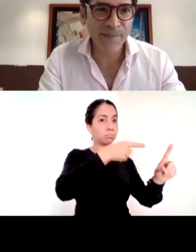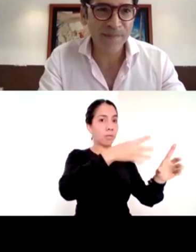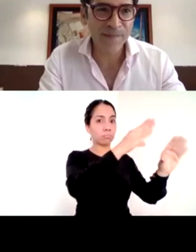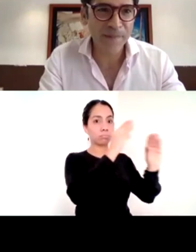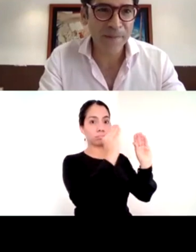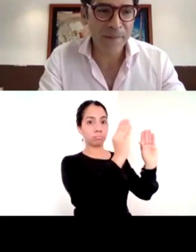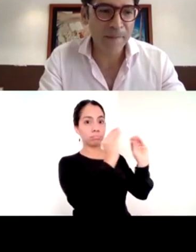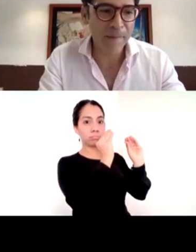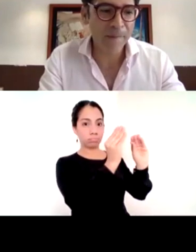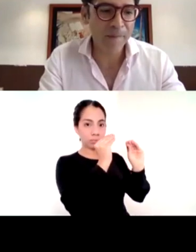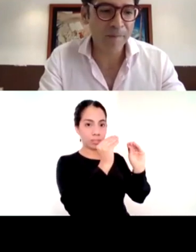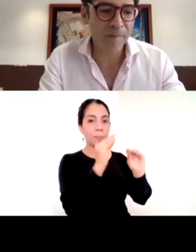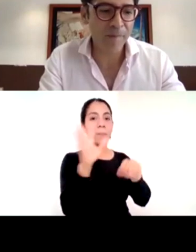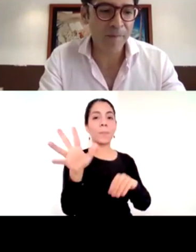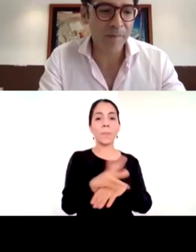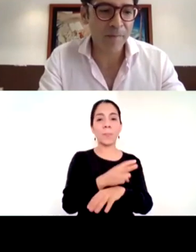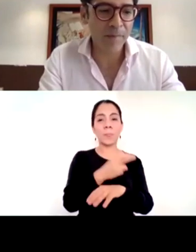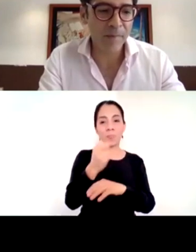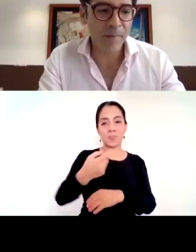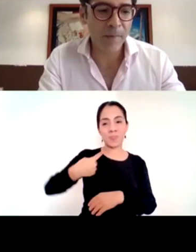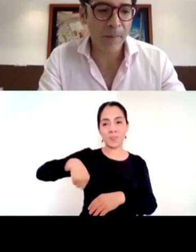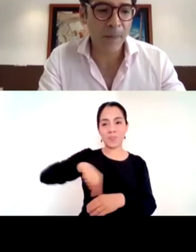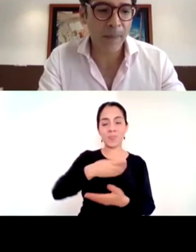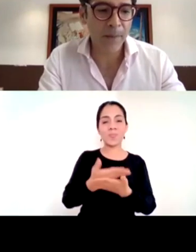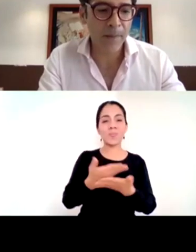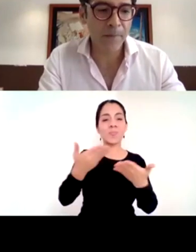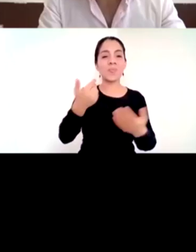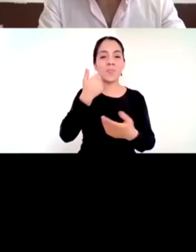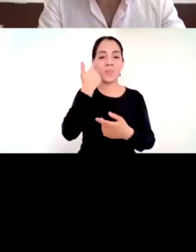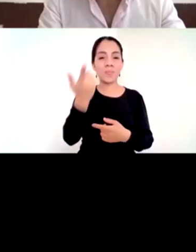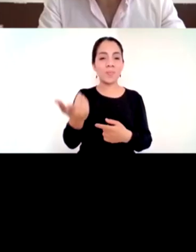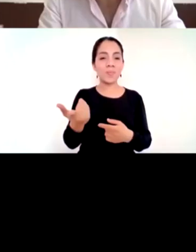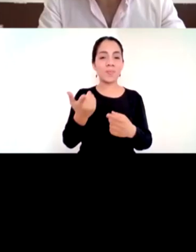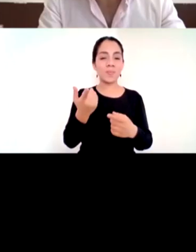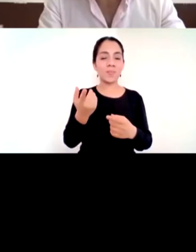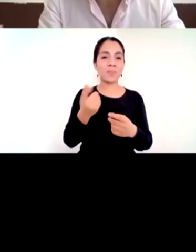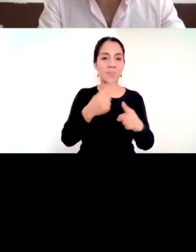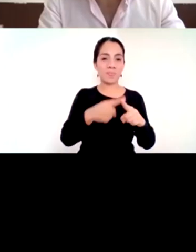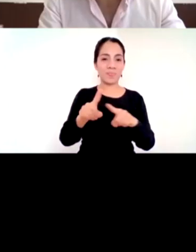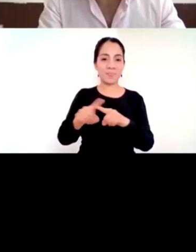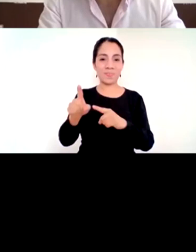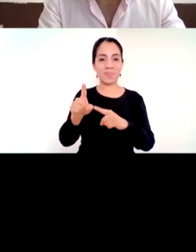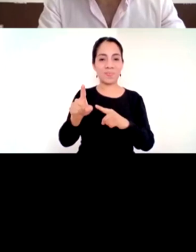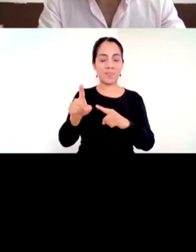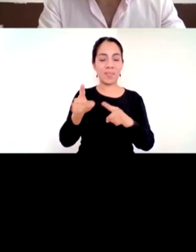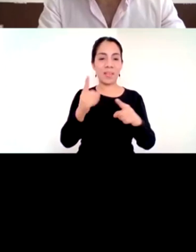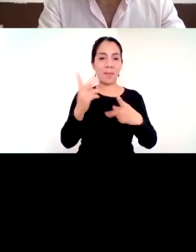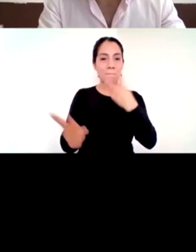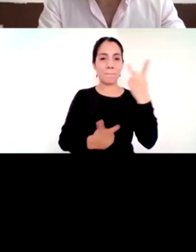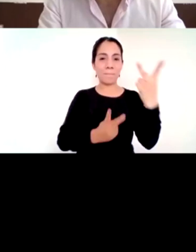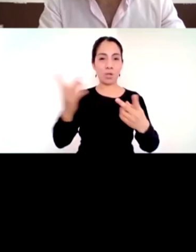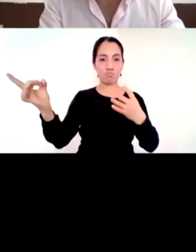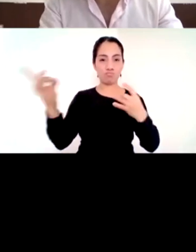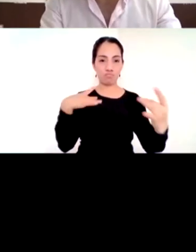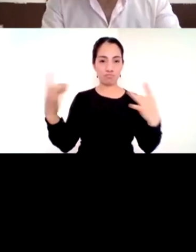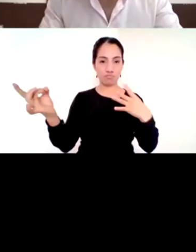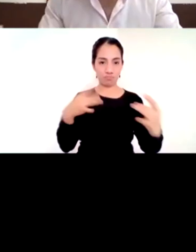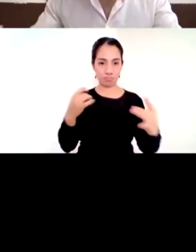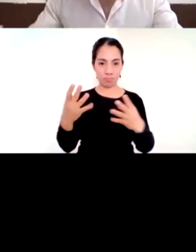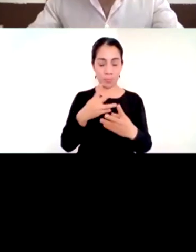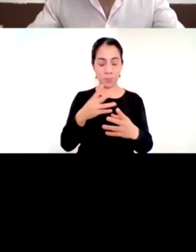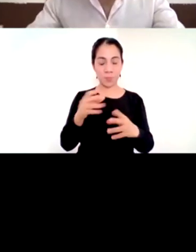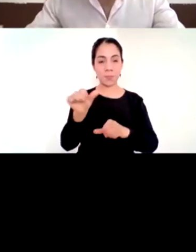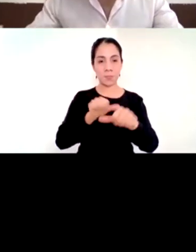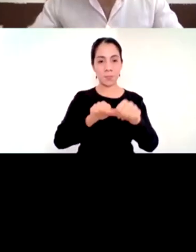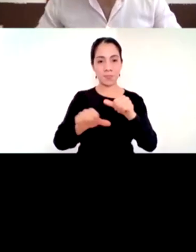en tiempos y sería muy interesante que pudiéramos contestar a las muchas preguntas que han llegado de cerca de bueno no de las 21 mil personas